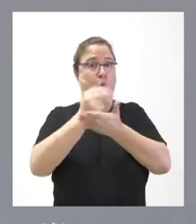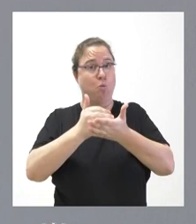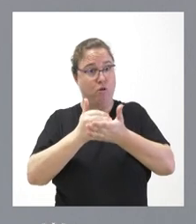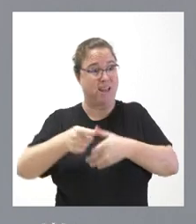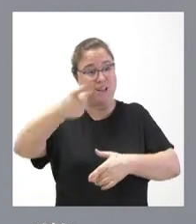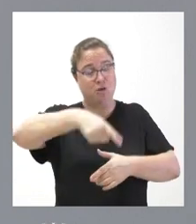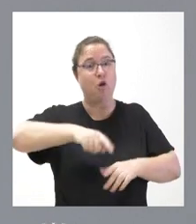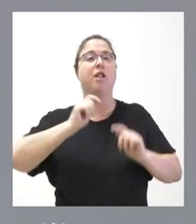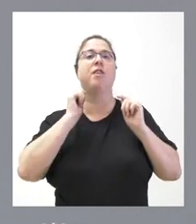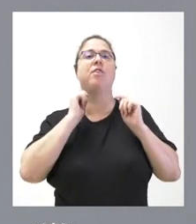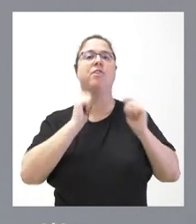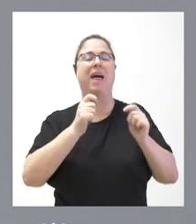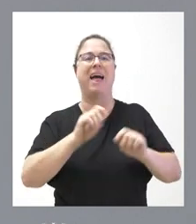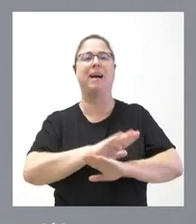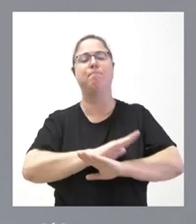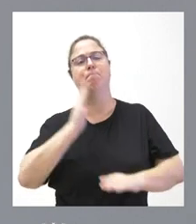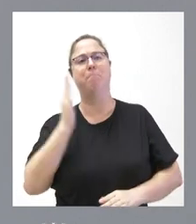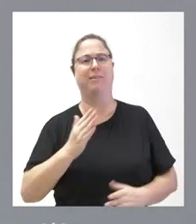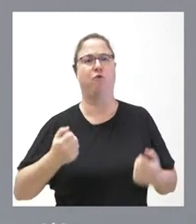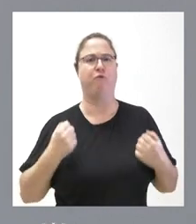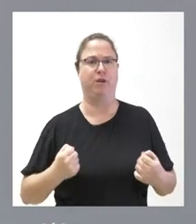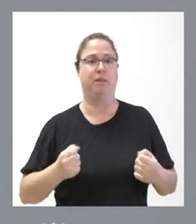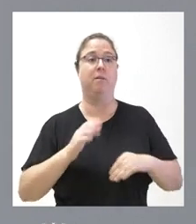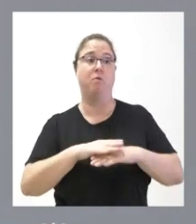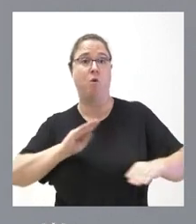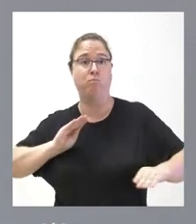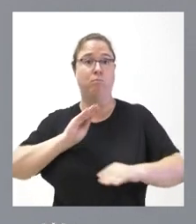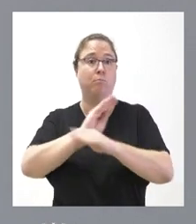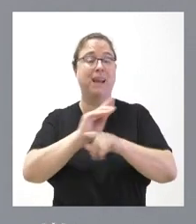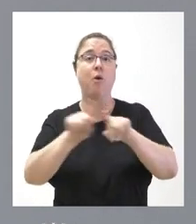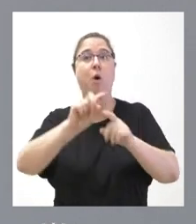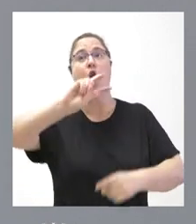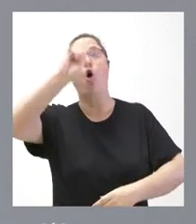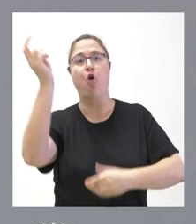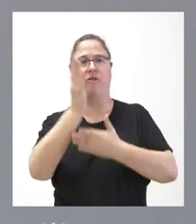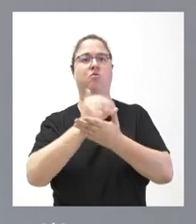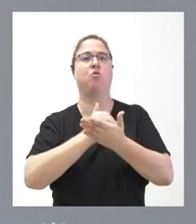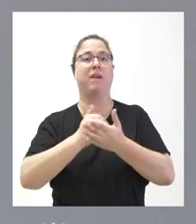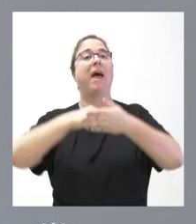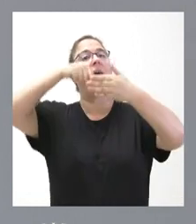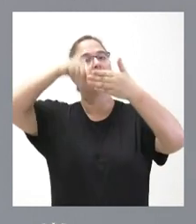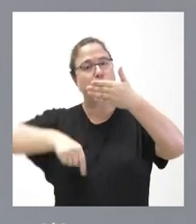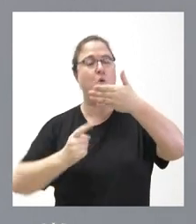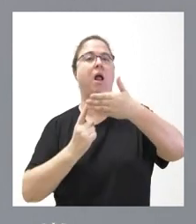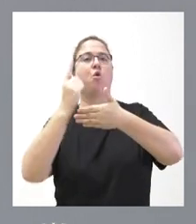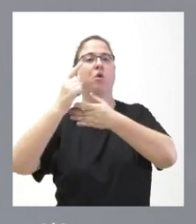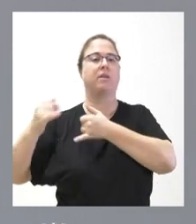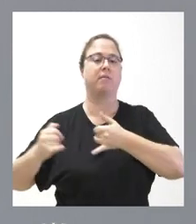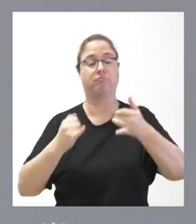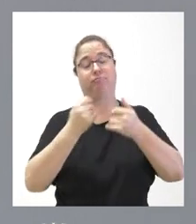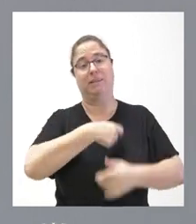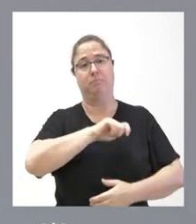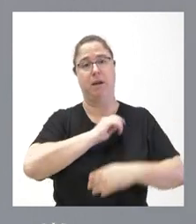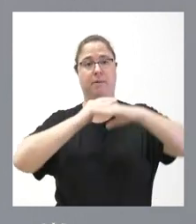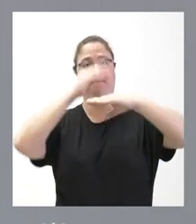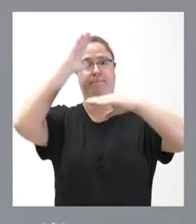como zona de gran impacto y, por tanto, se beneficie de las mismas ayudas que otras comunidades autónomas al sur y al norte de España, porque